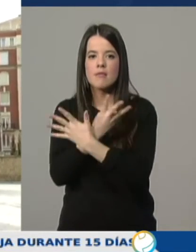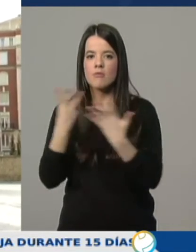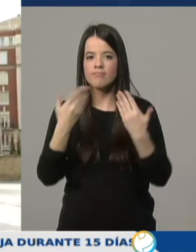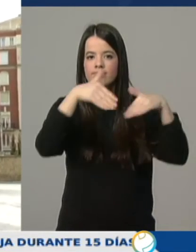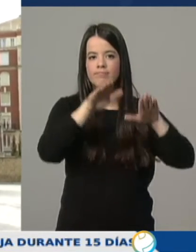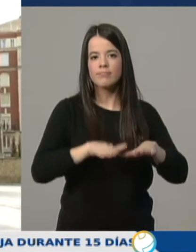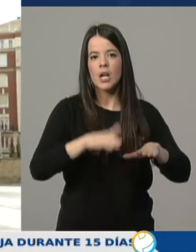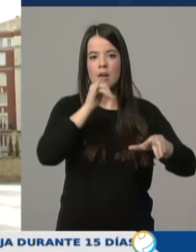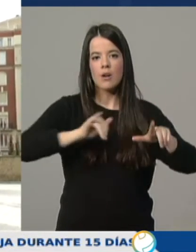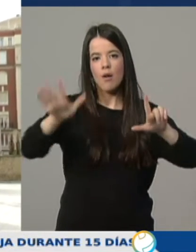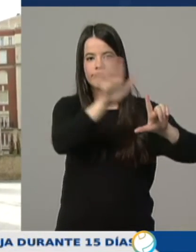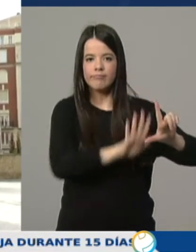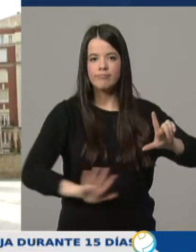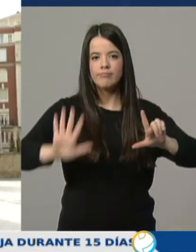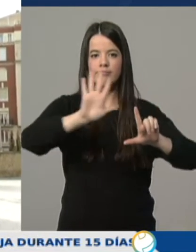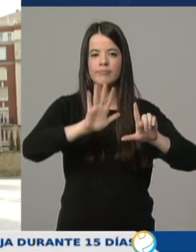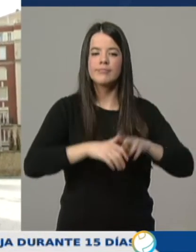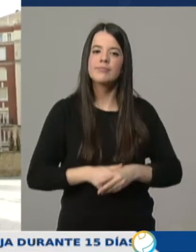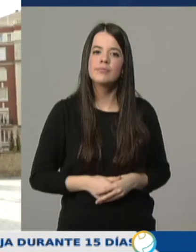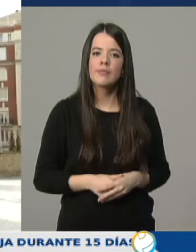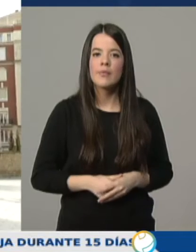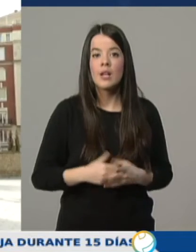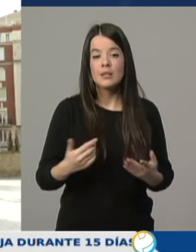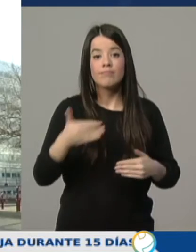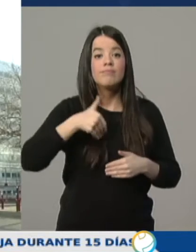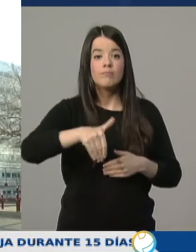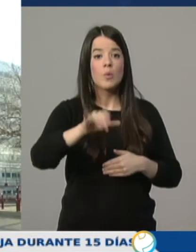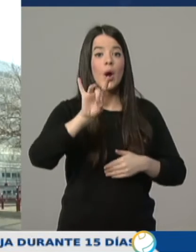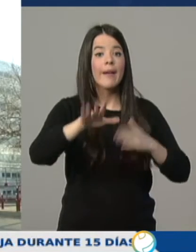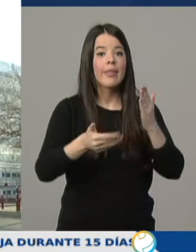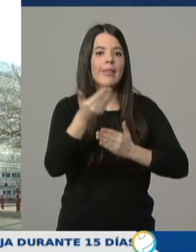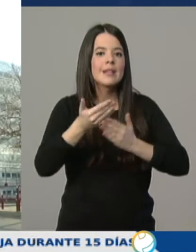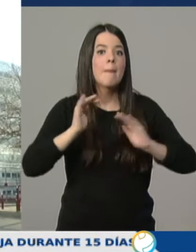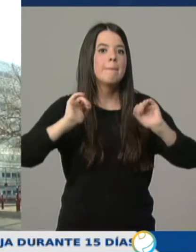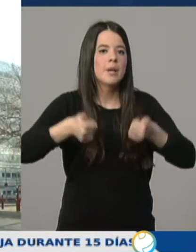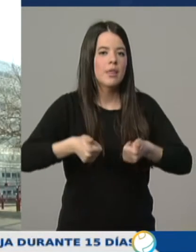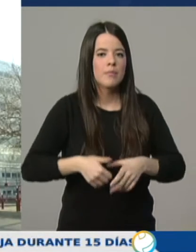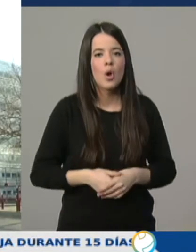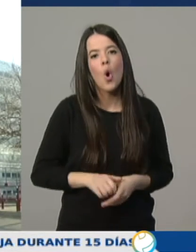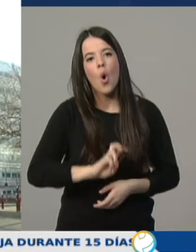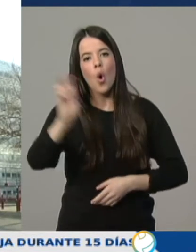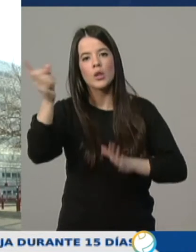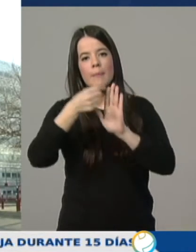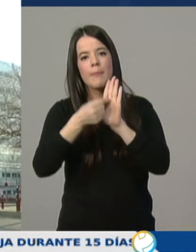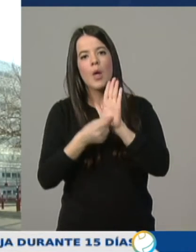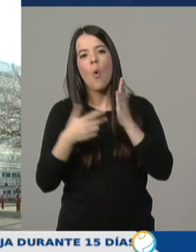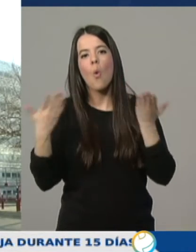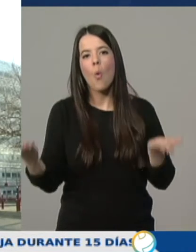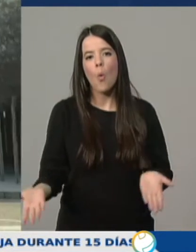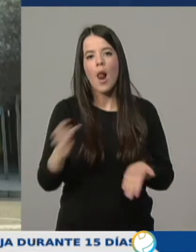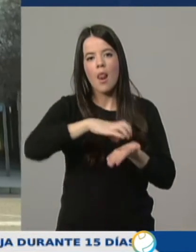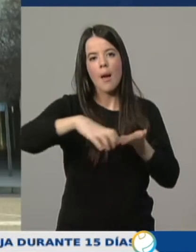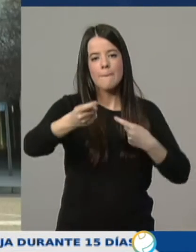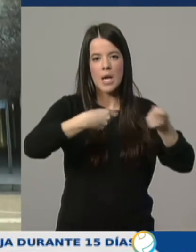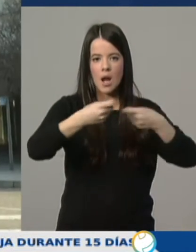La Rioja. Una medida que estará en vigor durante 15 días en principio. Otra de las medidas es la suspensión de los mercadillos.